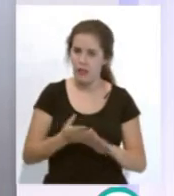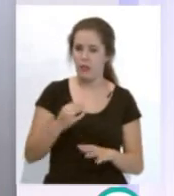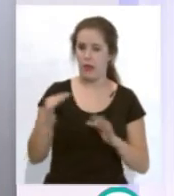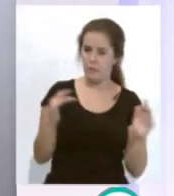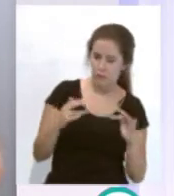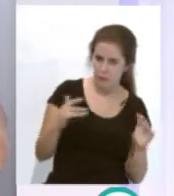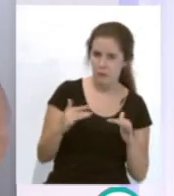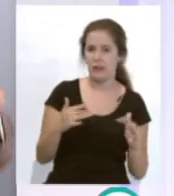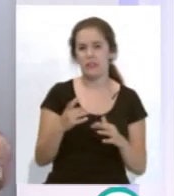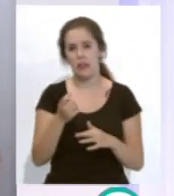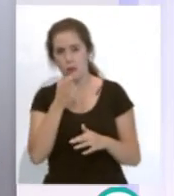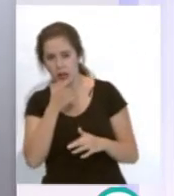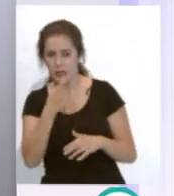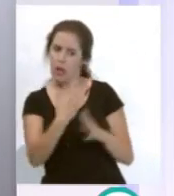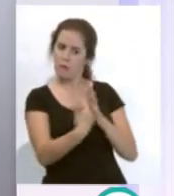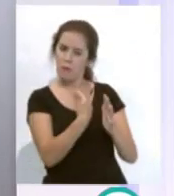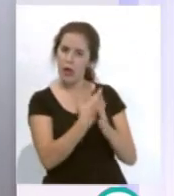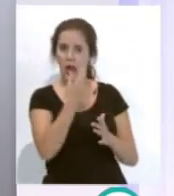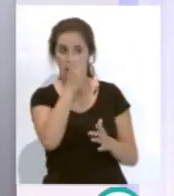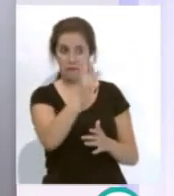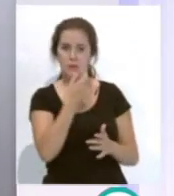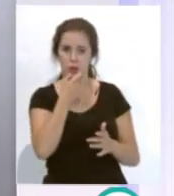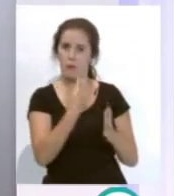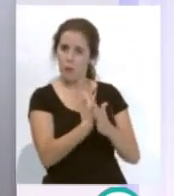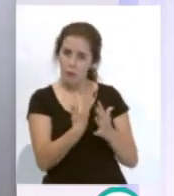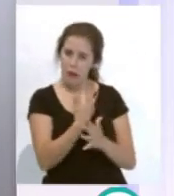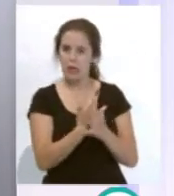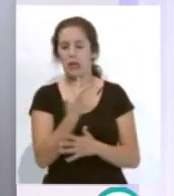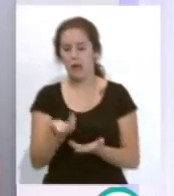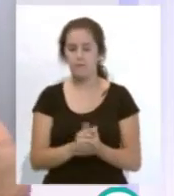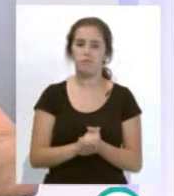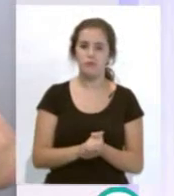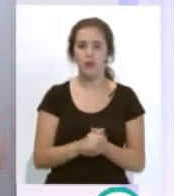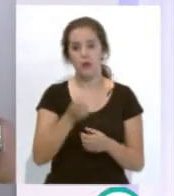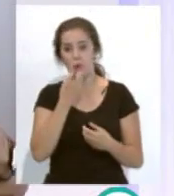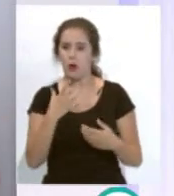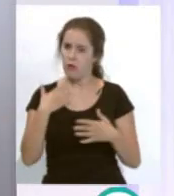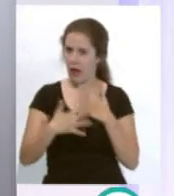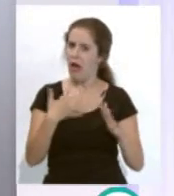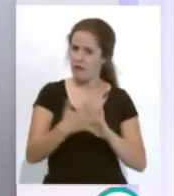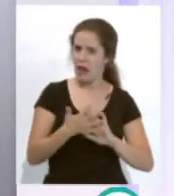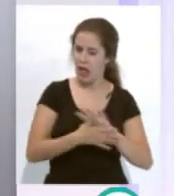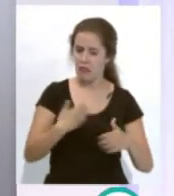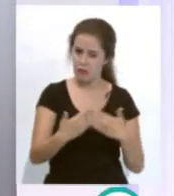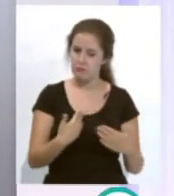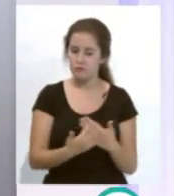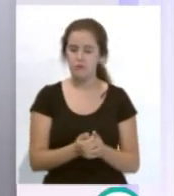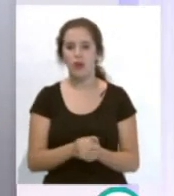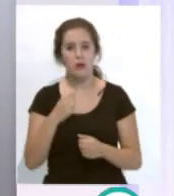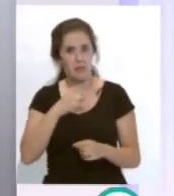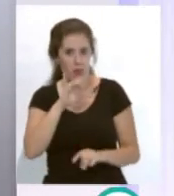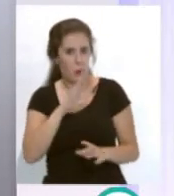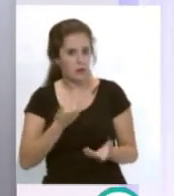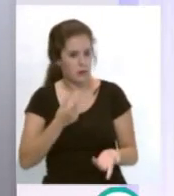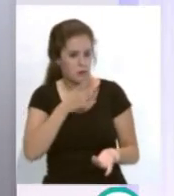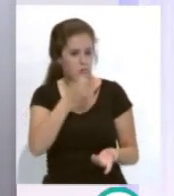penalti al X, él me daba su explicación, si se hubiese caído, si se hubiese tirado a mejor los bitas. Bueno, estuvimos hablando un buen rato, y te das cuenta de lo que